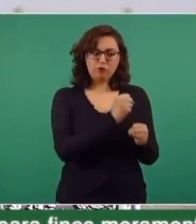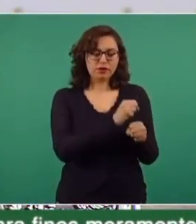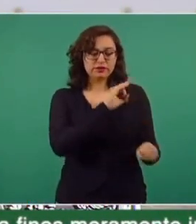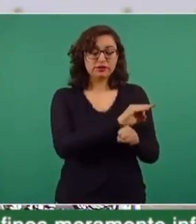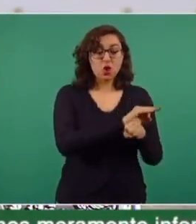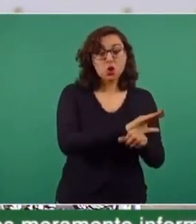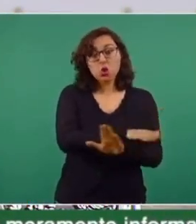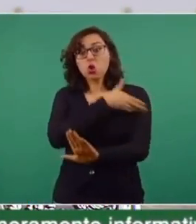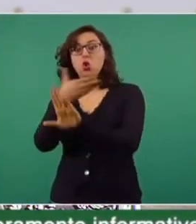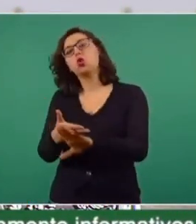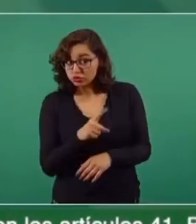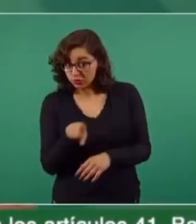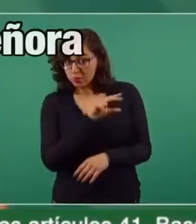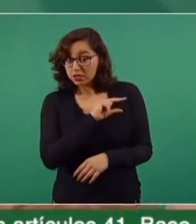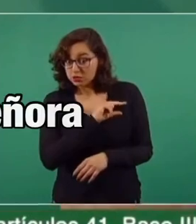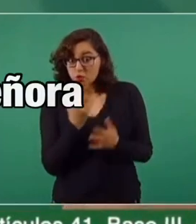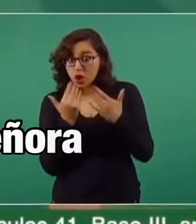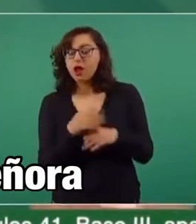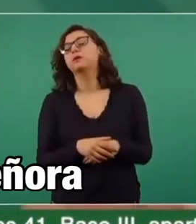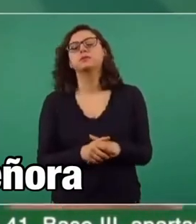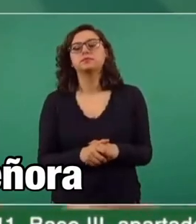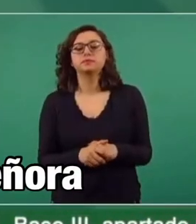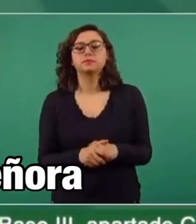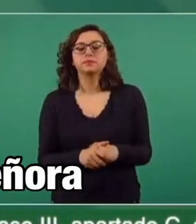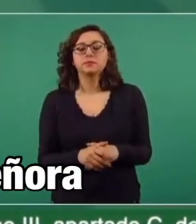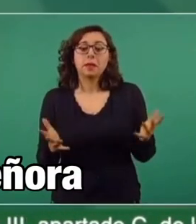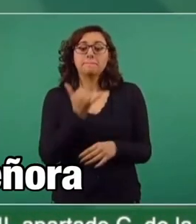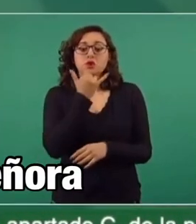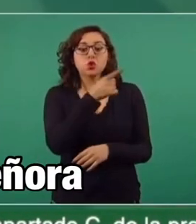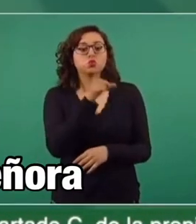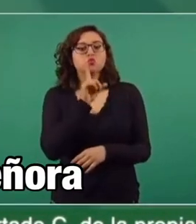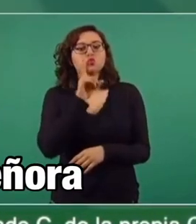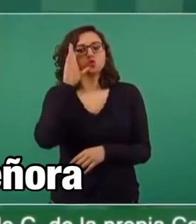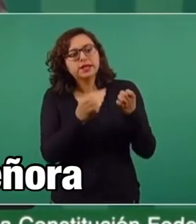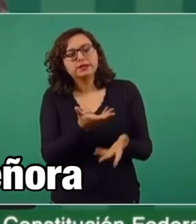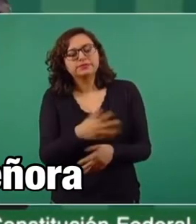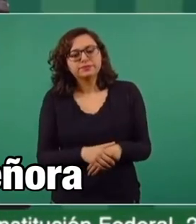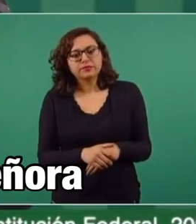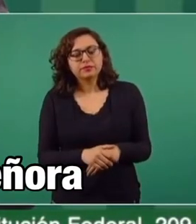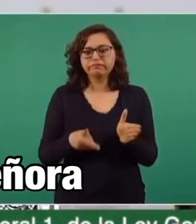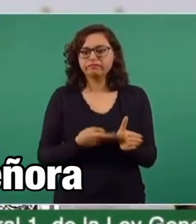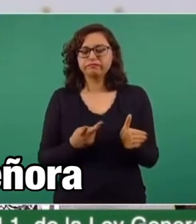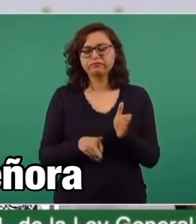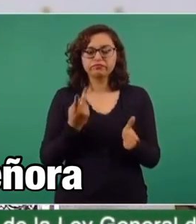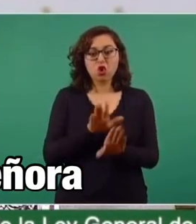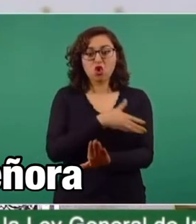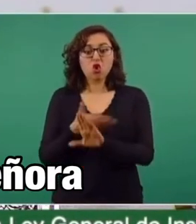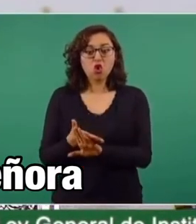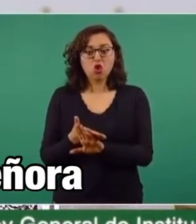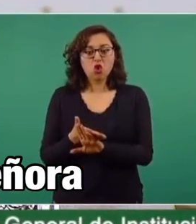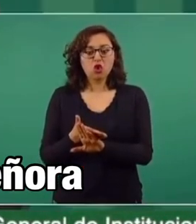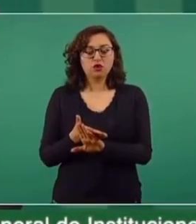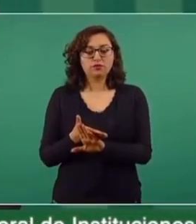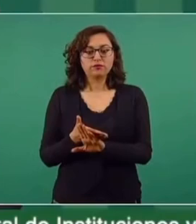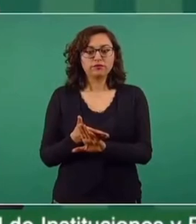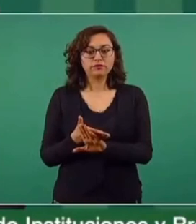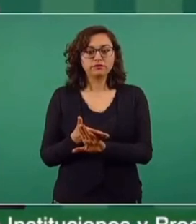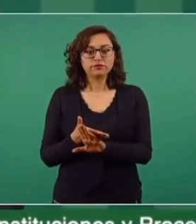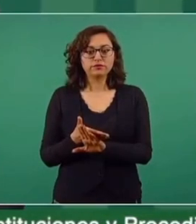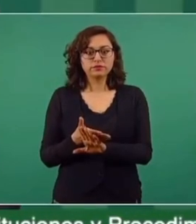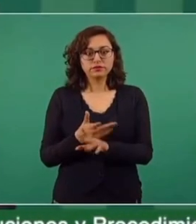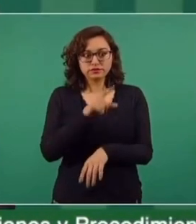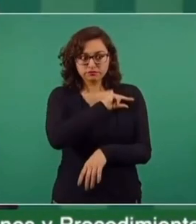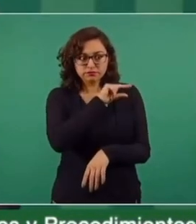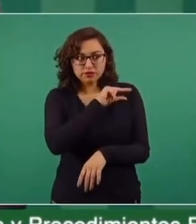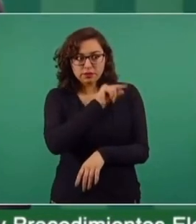contra de las empresas públicas. ¿Dónde está la señora esta, con todo respeto, presentando amparos en contra de quienes son preponderantes,